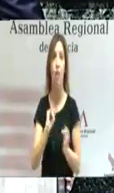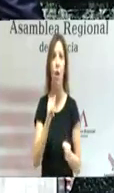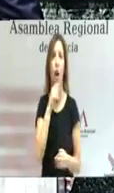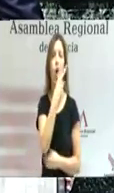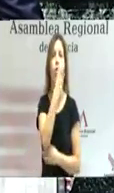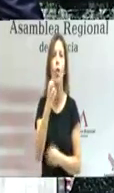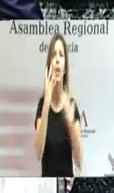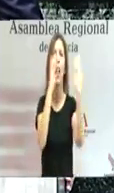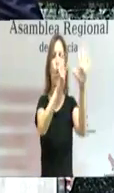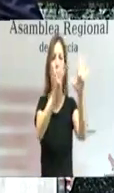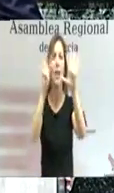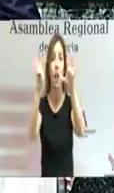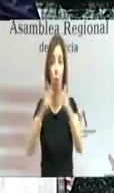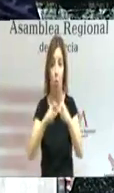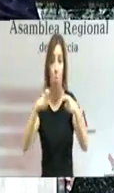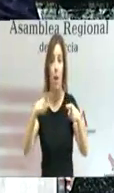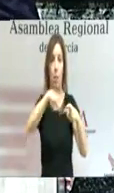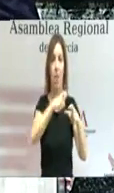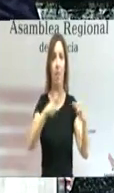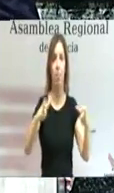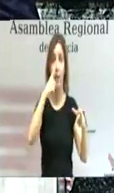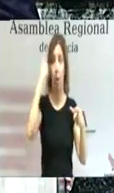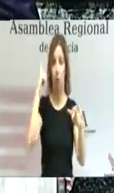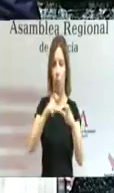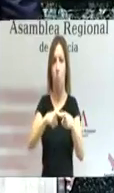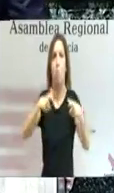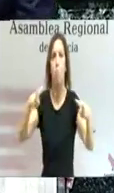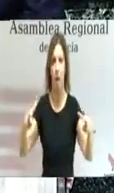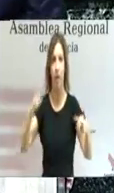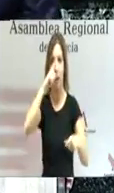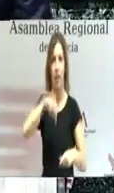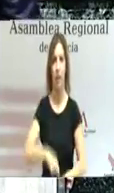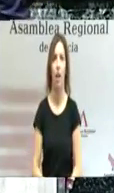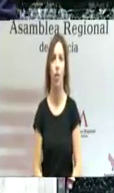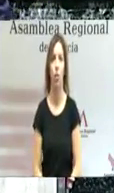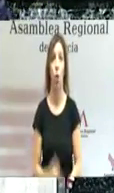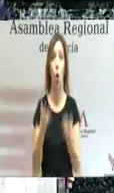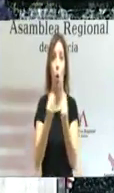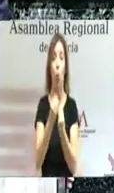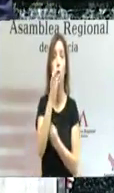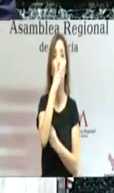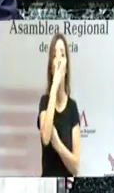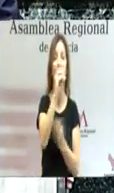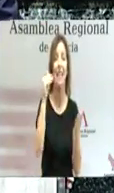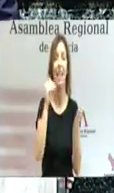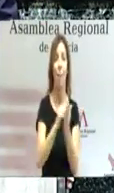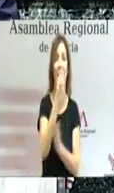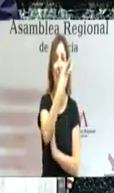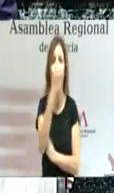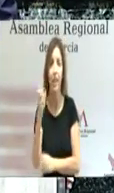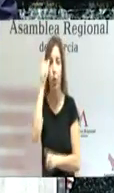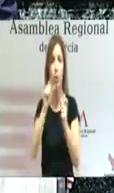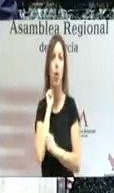299 plazas más que hace un año. Se unen a las 30.300 dependientes